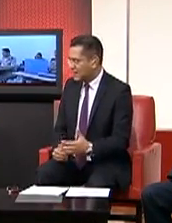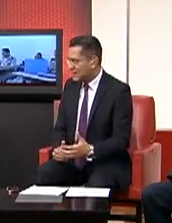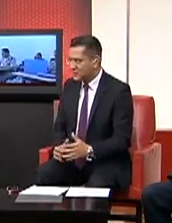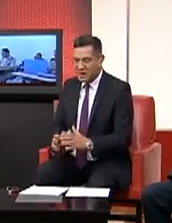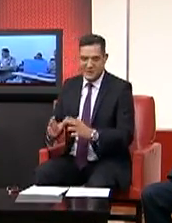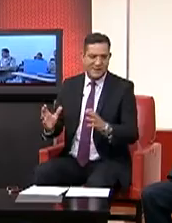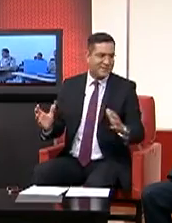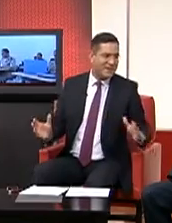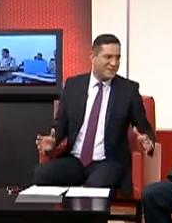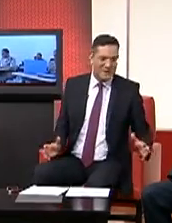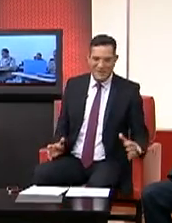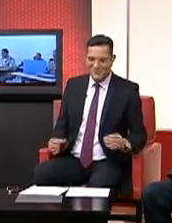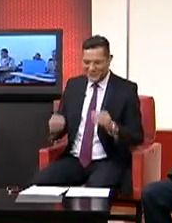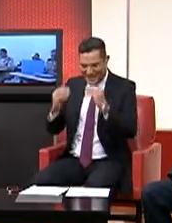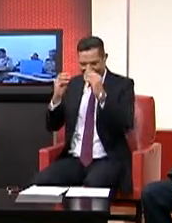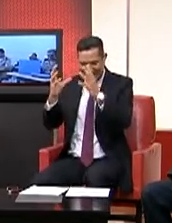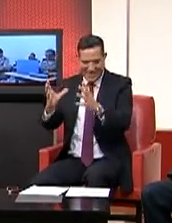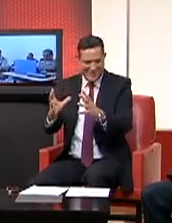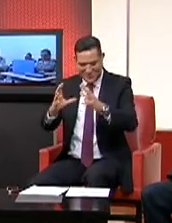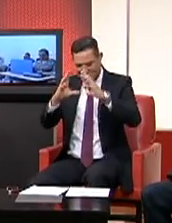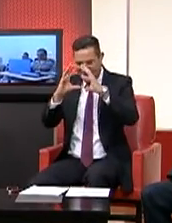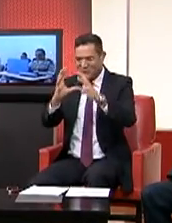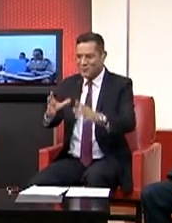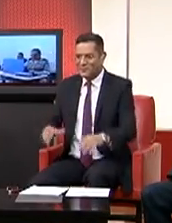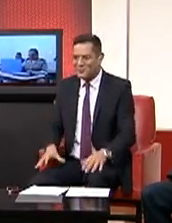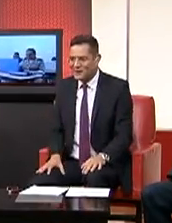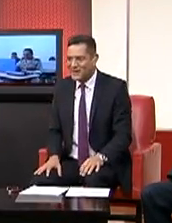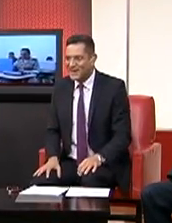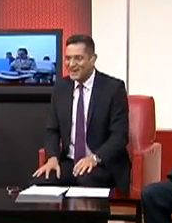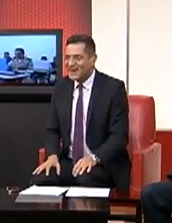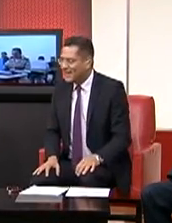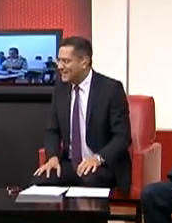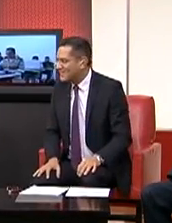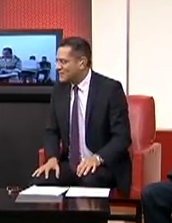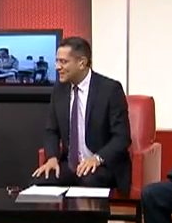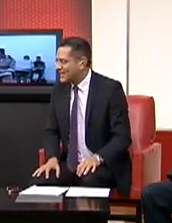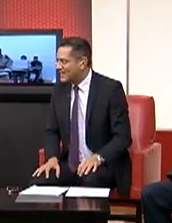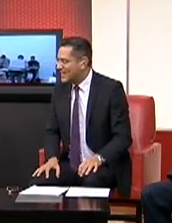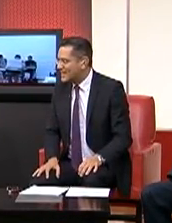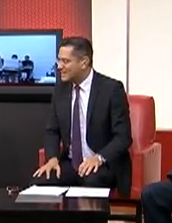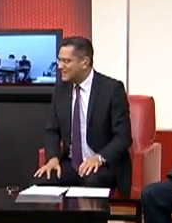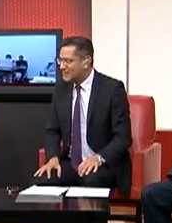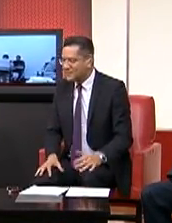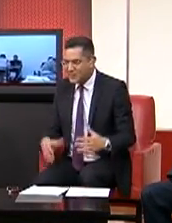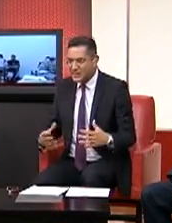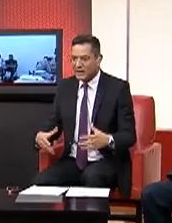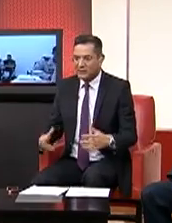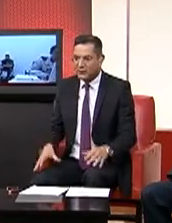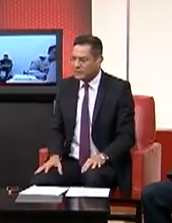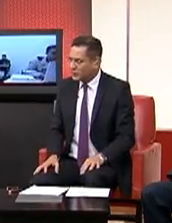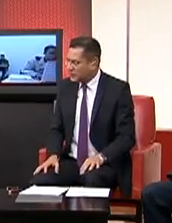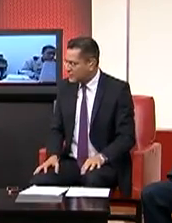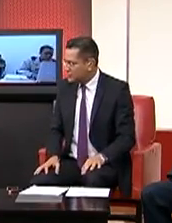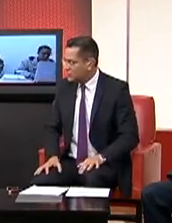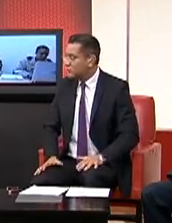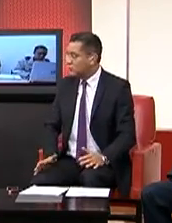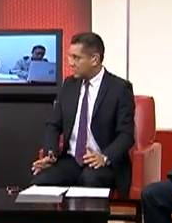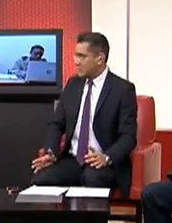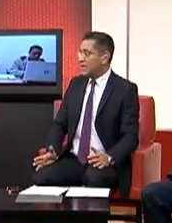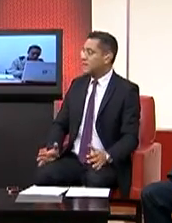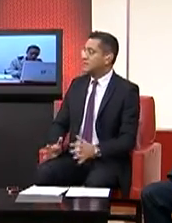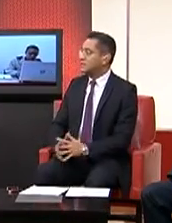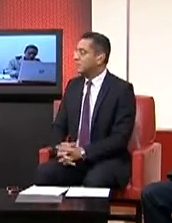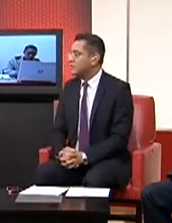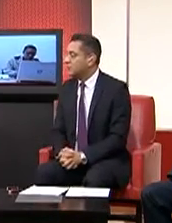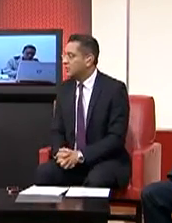carreras a veces pensamos el ejército y ubicamos a los hombres ahí en tareas físicas fuertes pero también las mujeres son